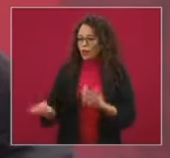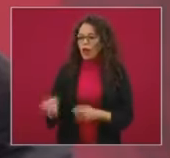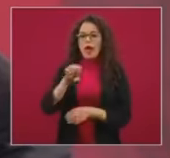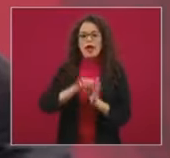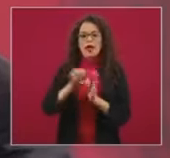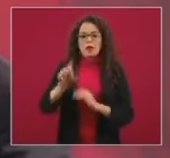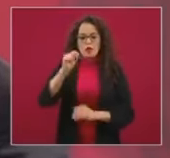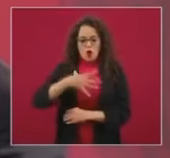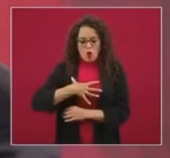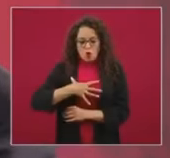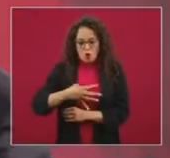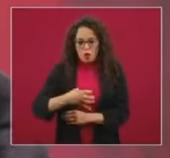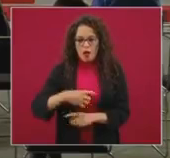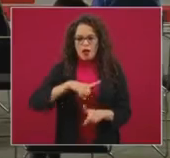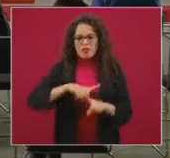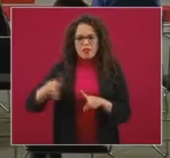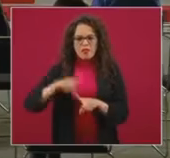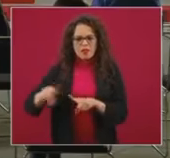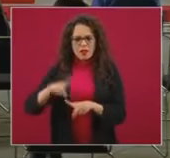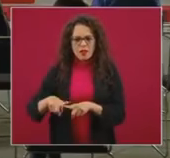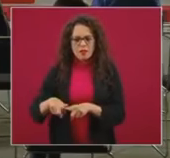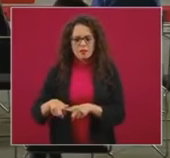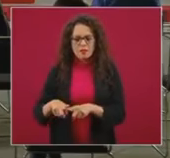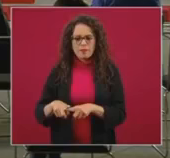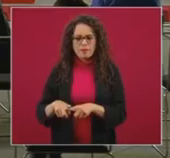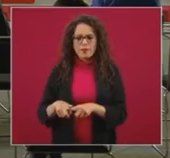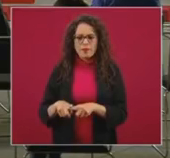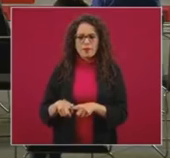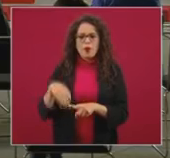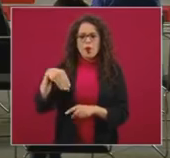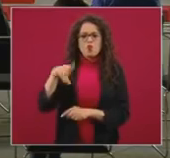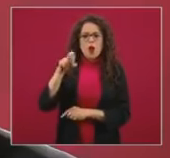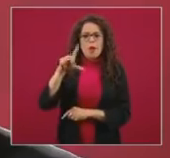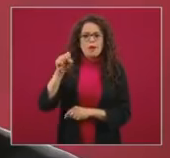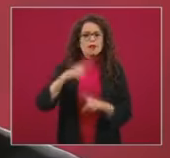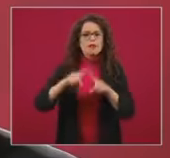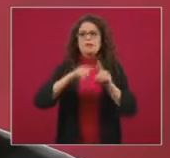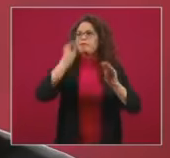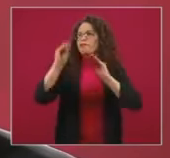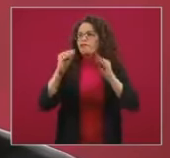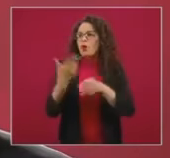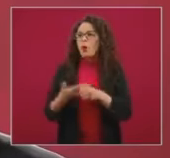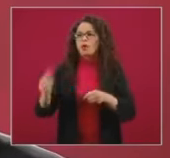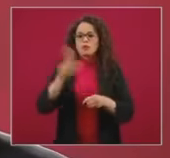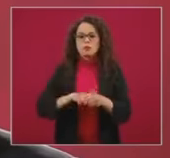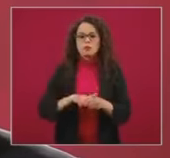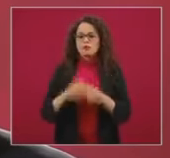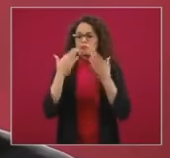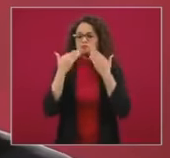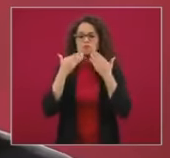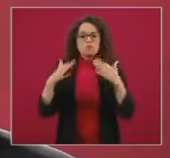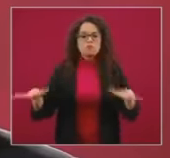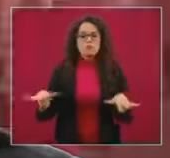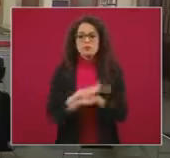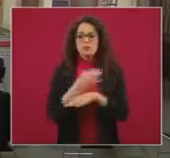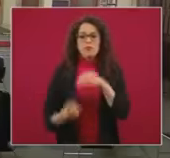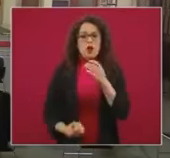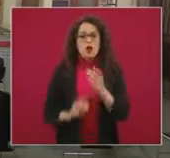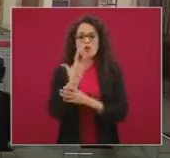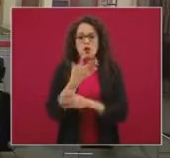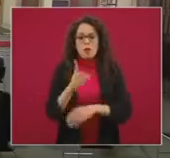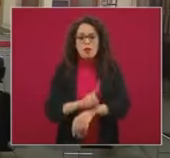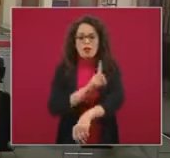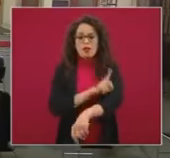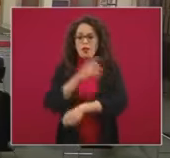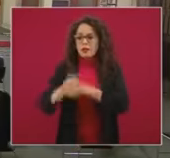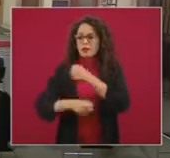diagnóstico o mobiliario en los hospitales que no se había renovado desde los años noventas, en